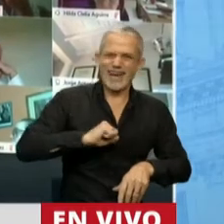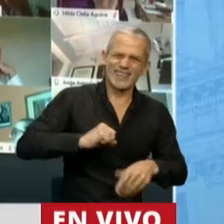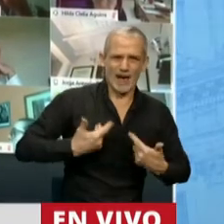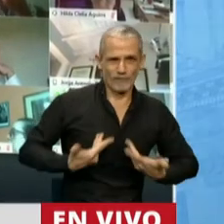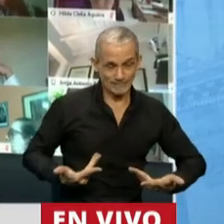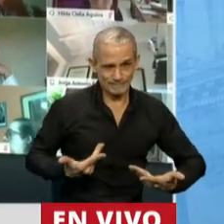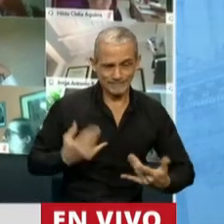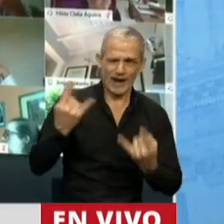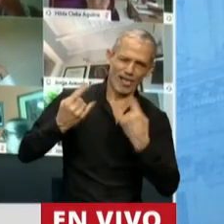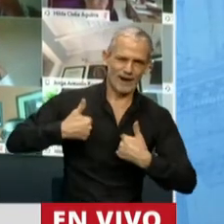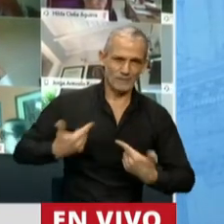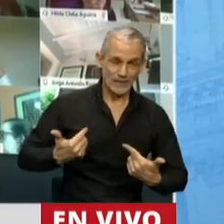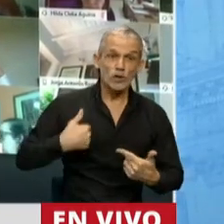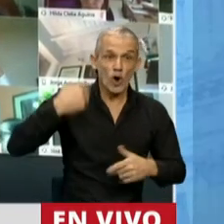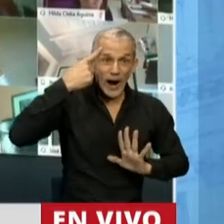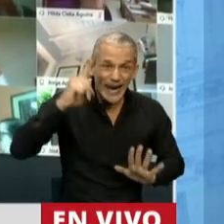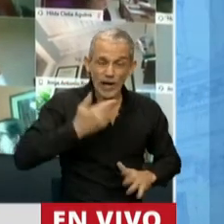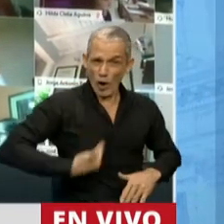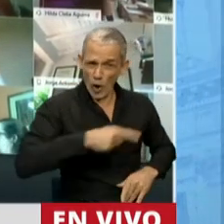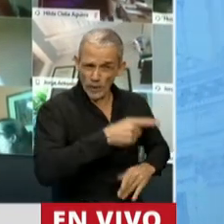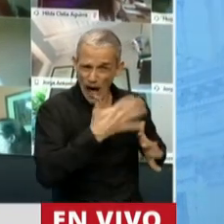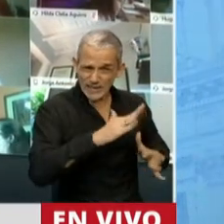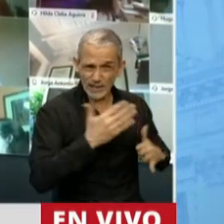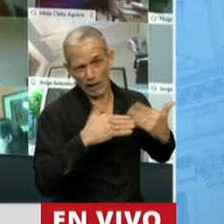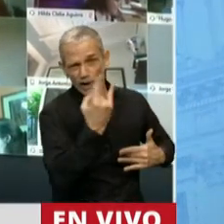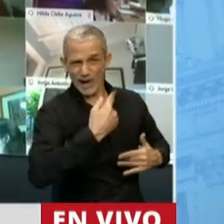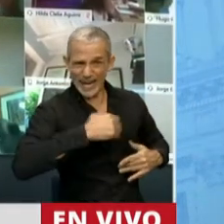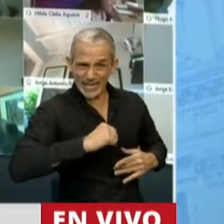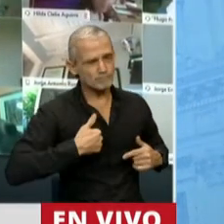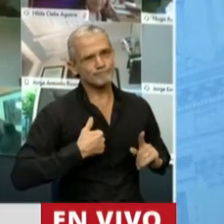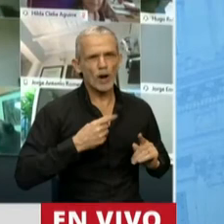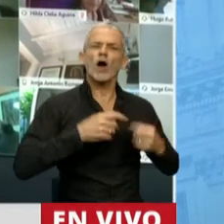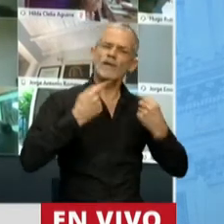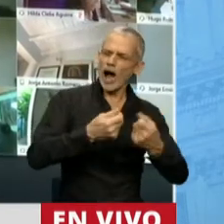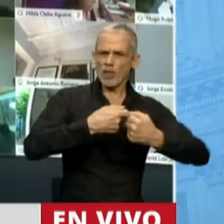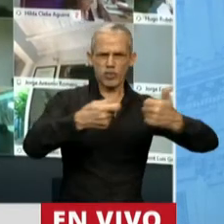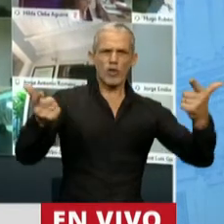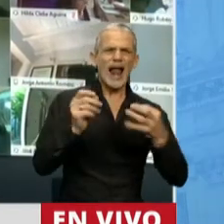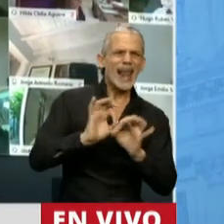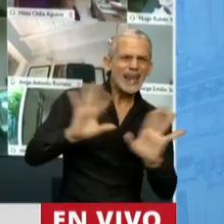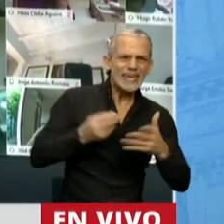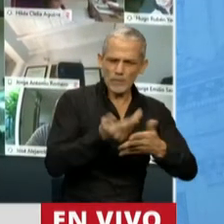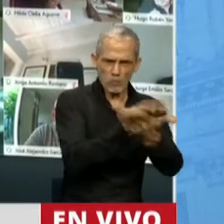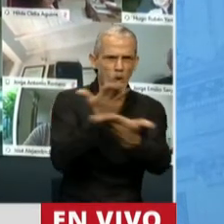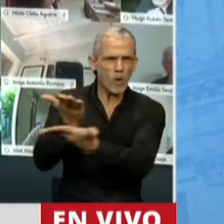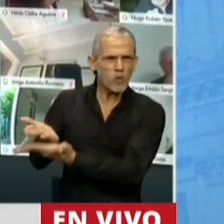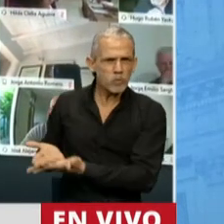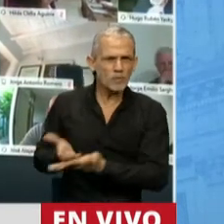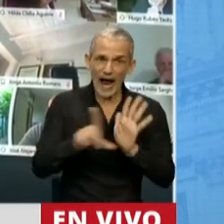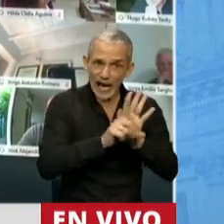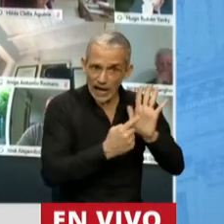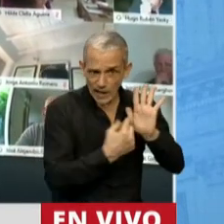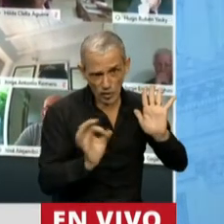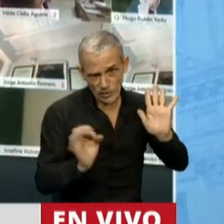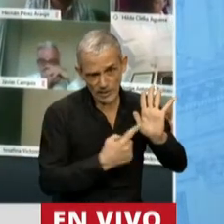creo que este gobierno nos esté engañando cuando nos dice que va haber licitaciones, que va a ser para todos. No lo dice la ley.